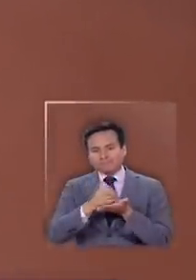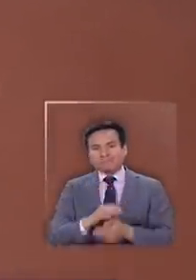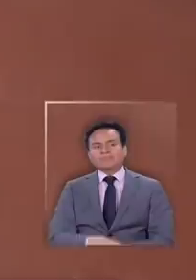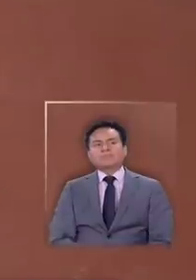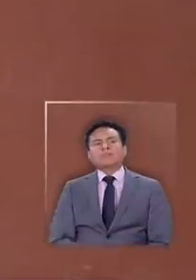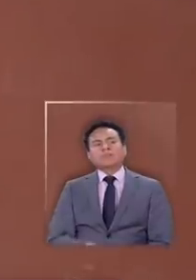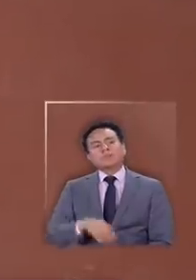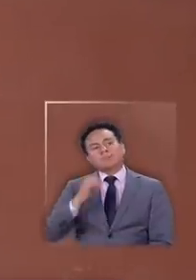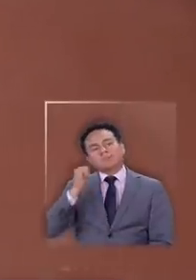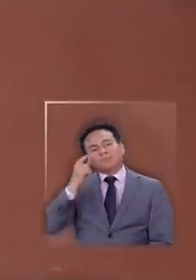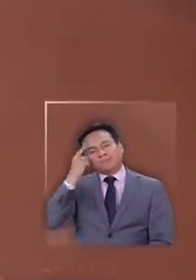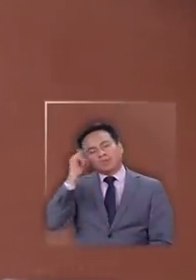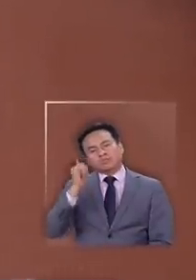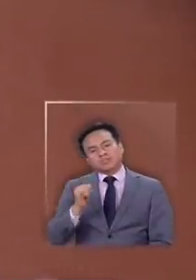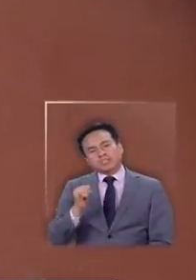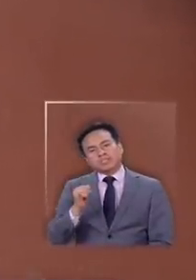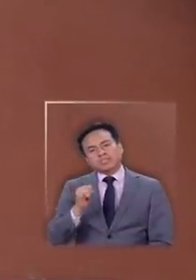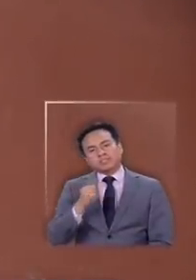pero sí porque te